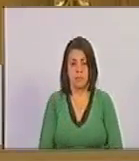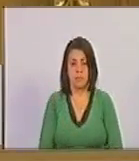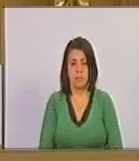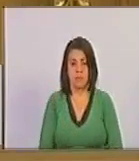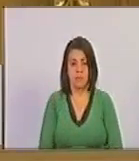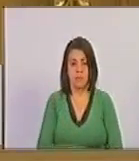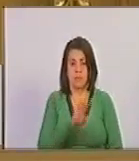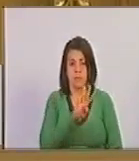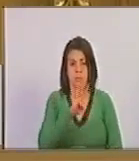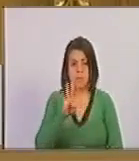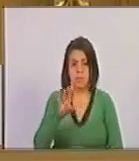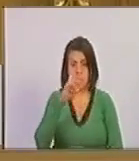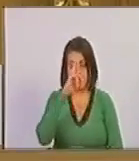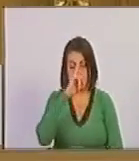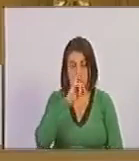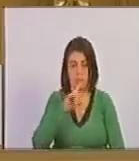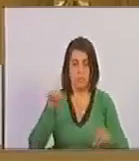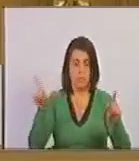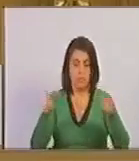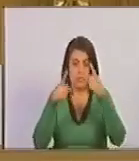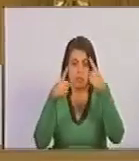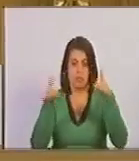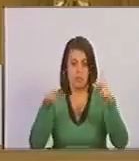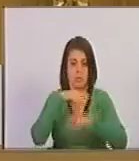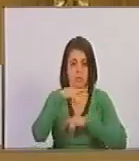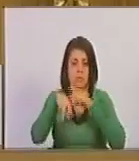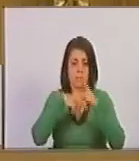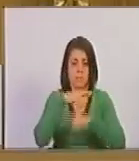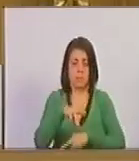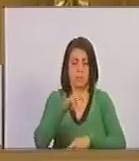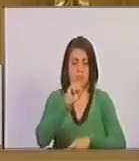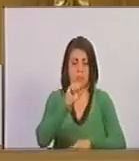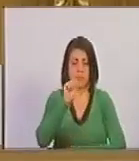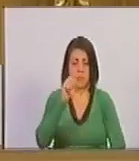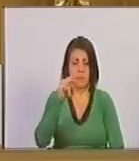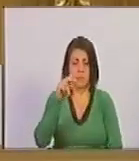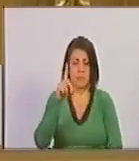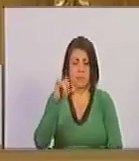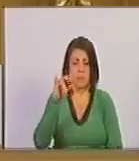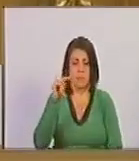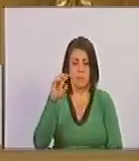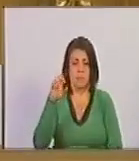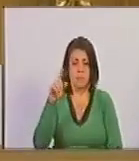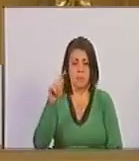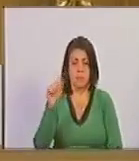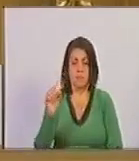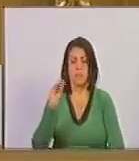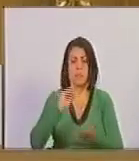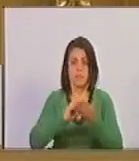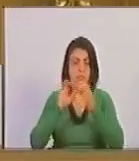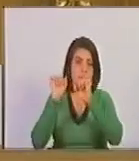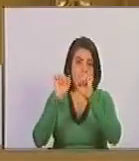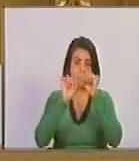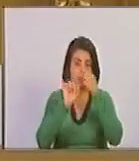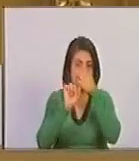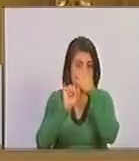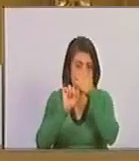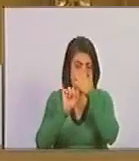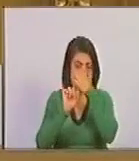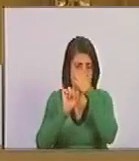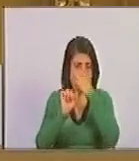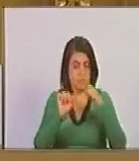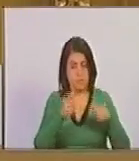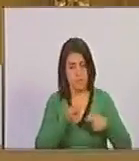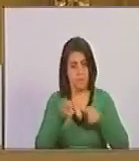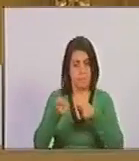en los 44 aniversarios de la revolución popular sandinista y a la vez rechazar la agresión